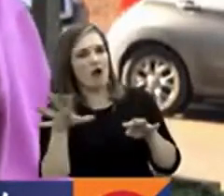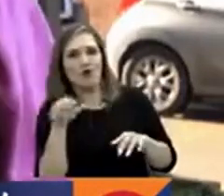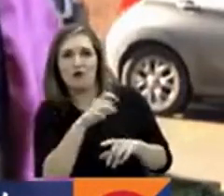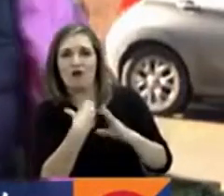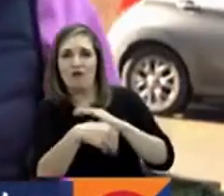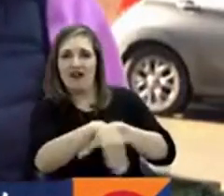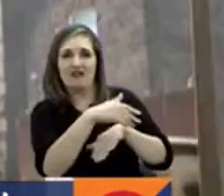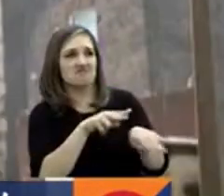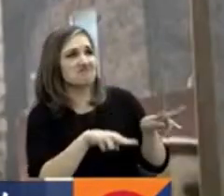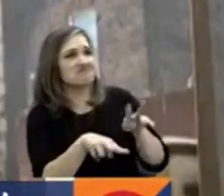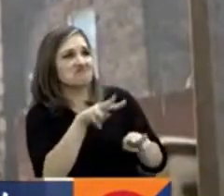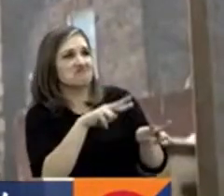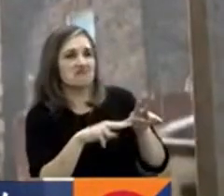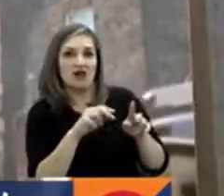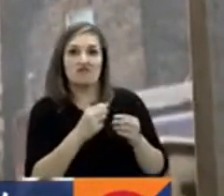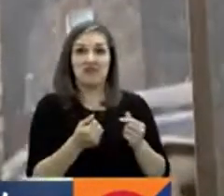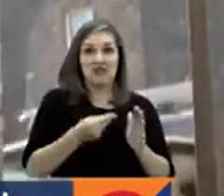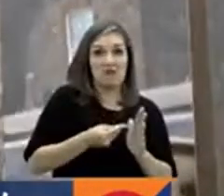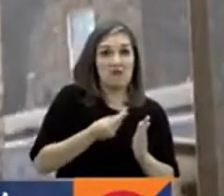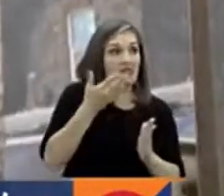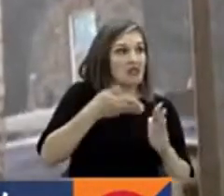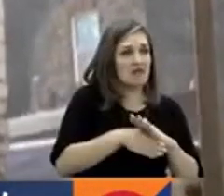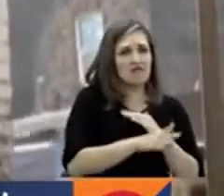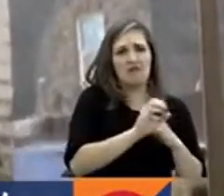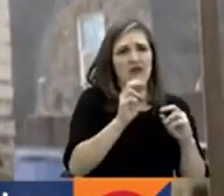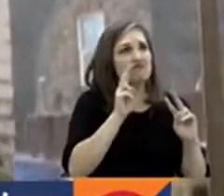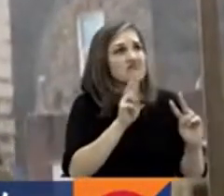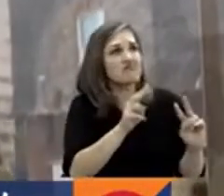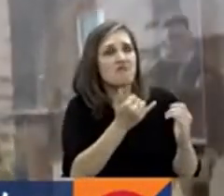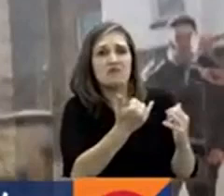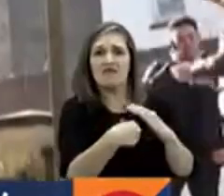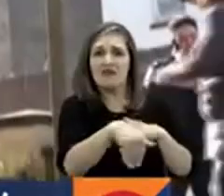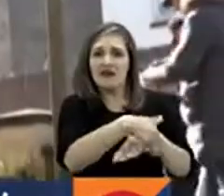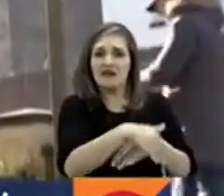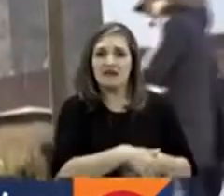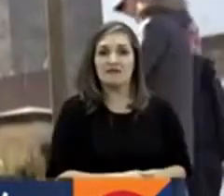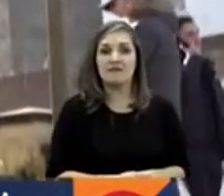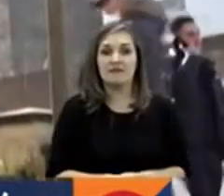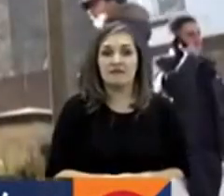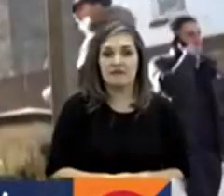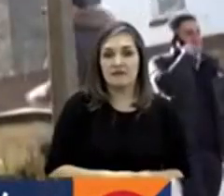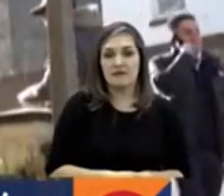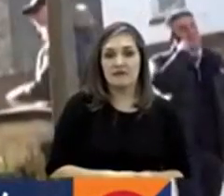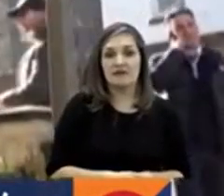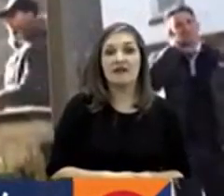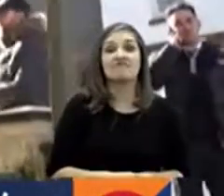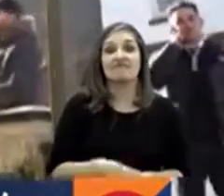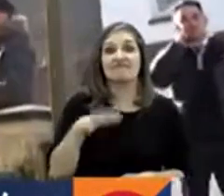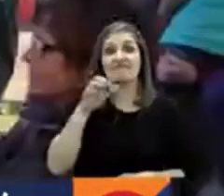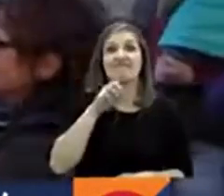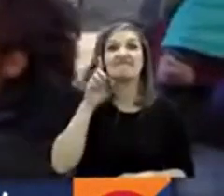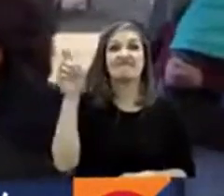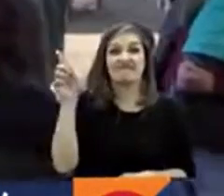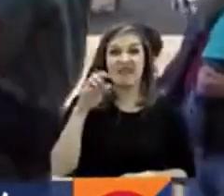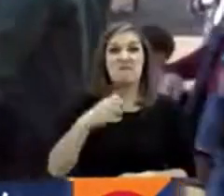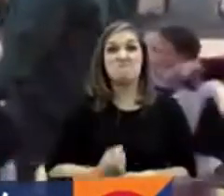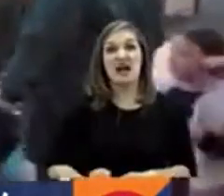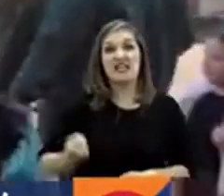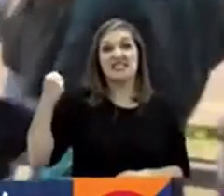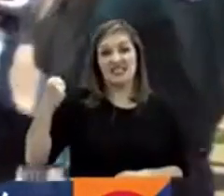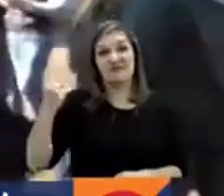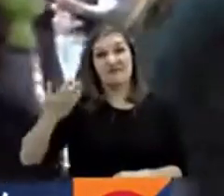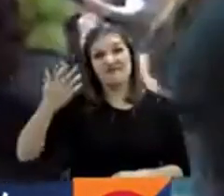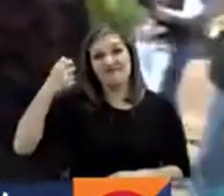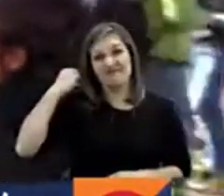sea cual sea tu condición social. Un trabajo que critica de frente el machismo, y que en palabras del artista,